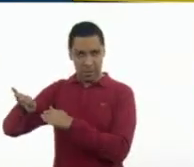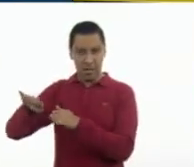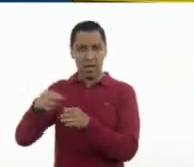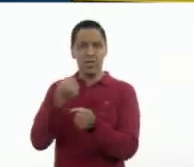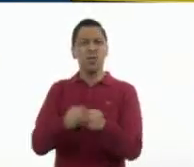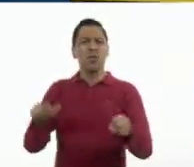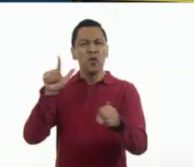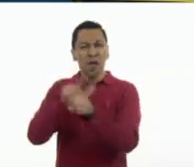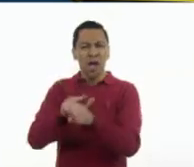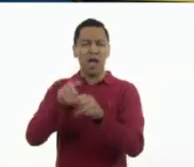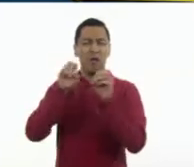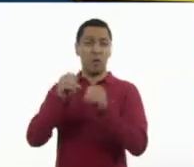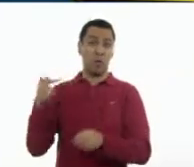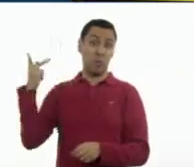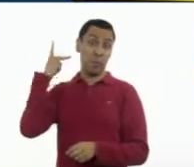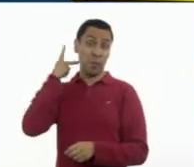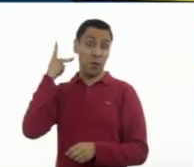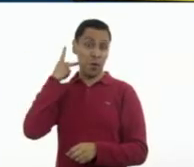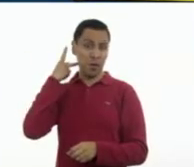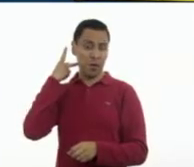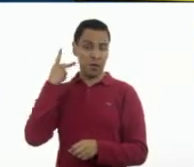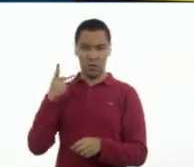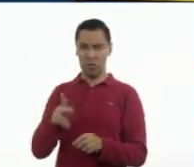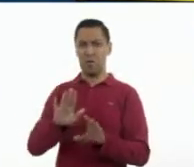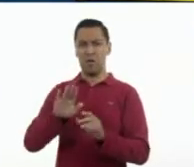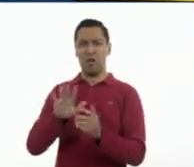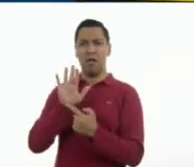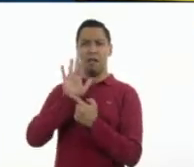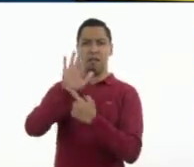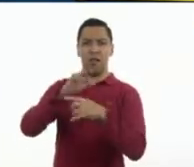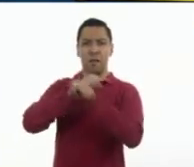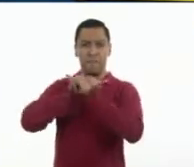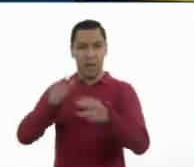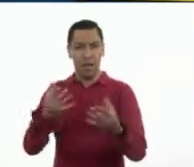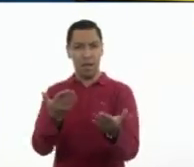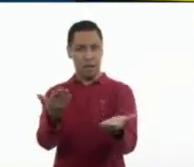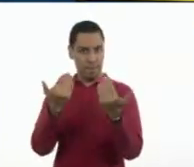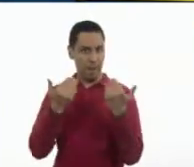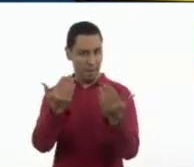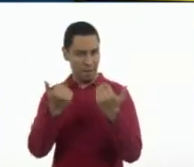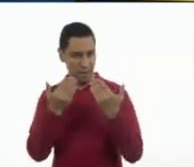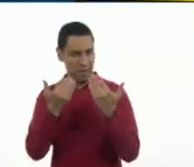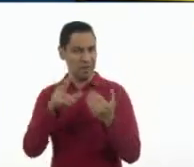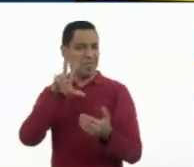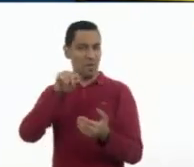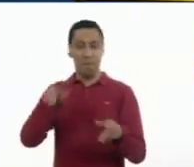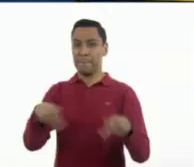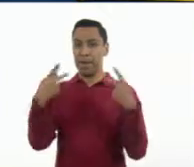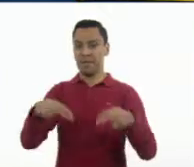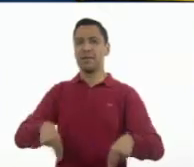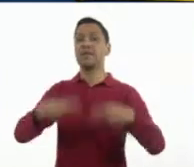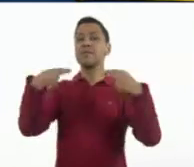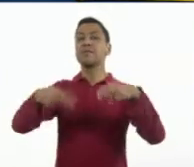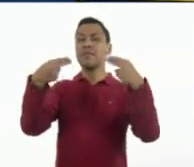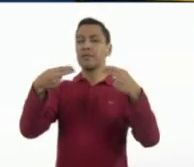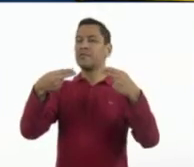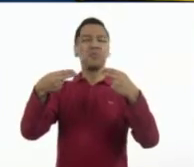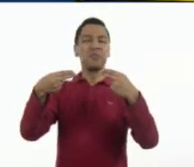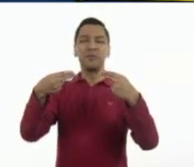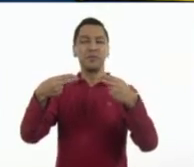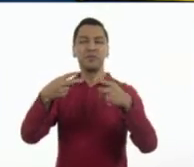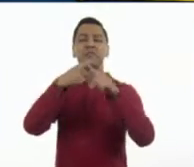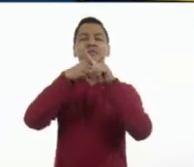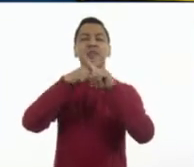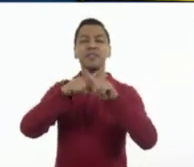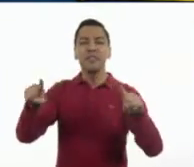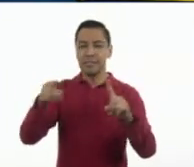político, lo cual no es un comercial, sino es propaganda. El anuncio publicitario lo que te da es una propaganda sobre algo concreto.